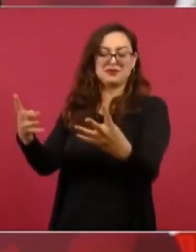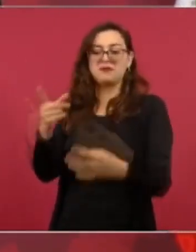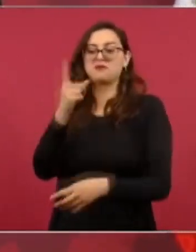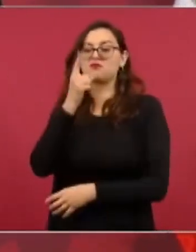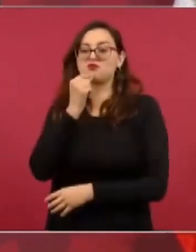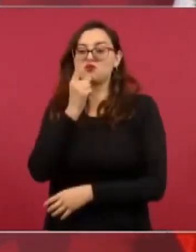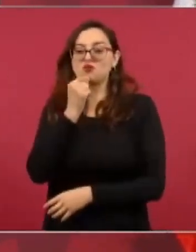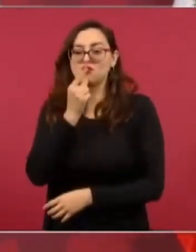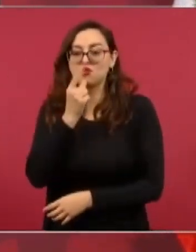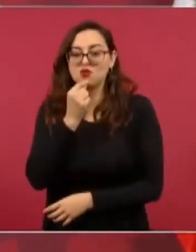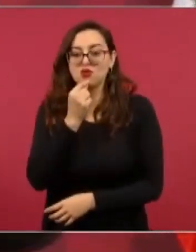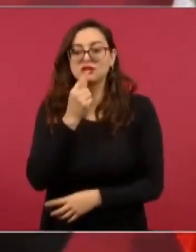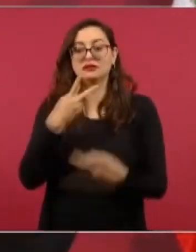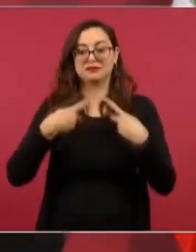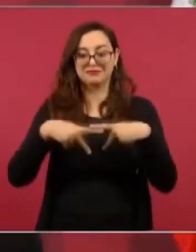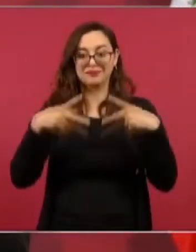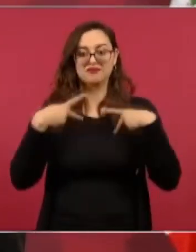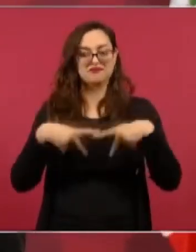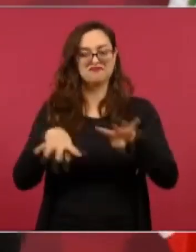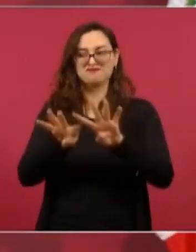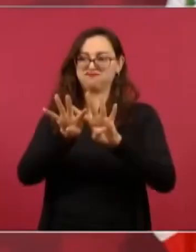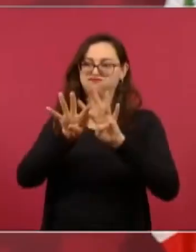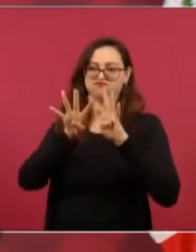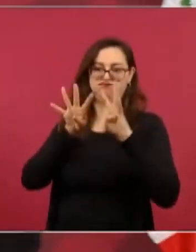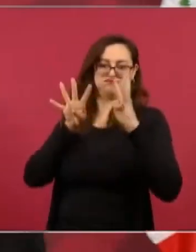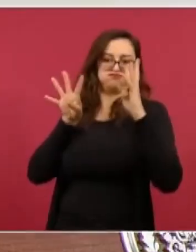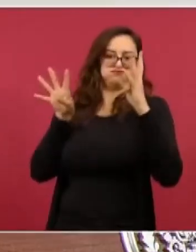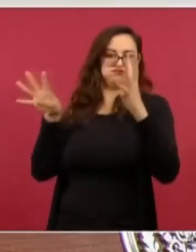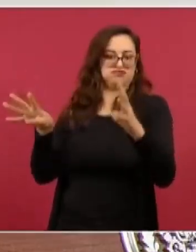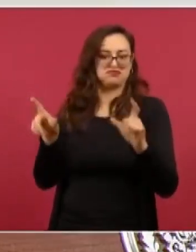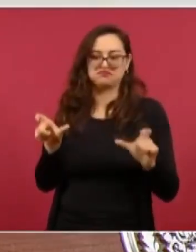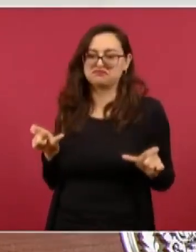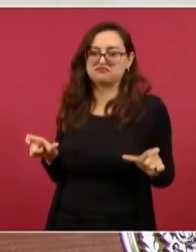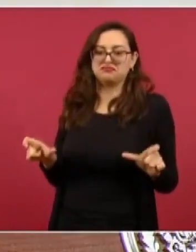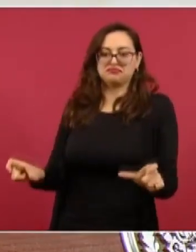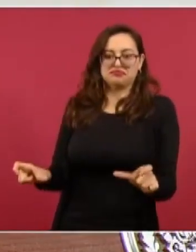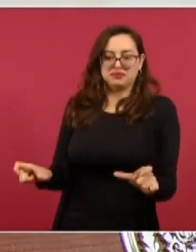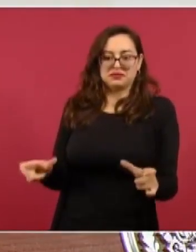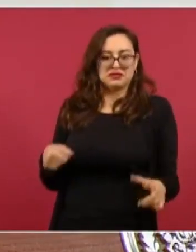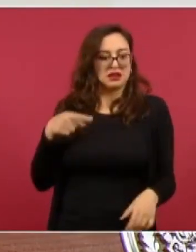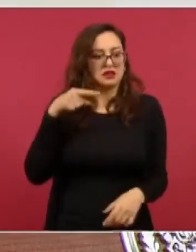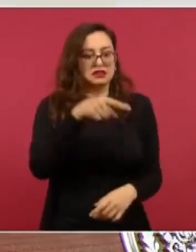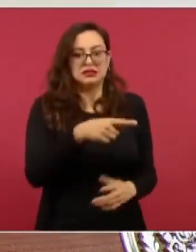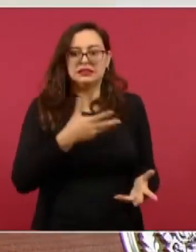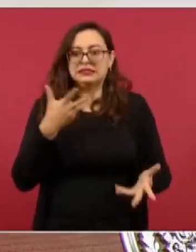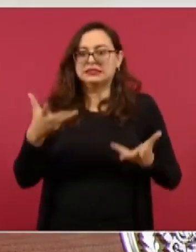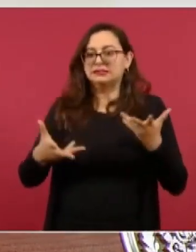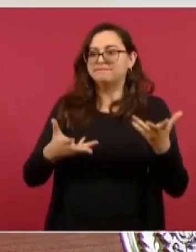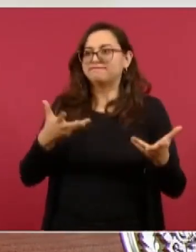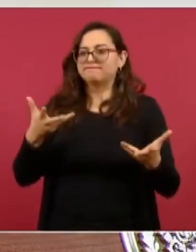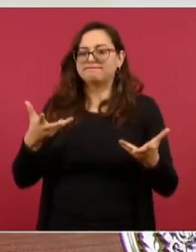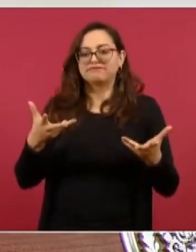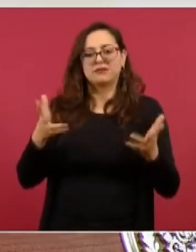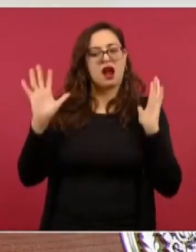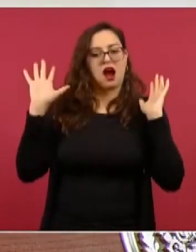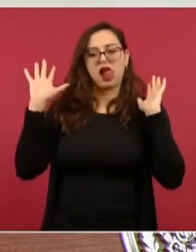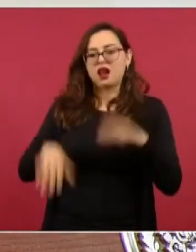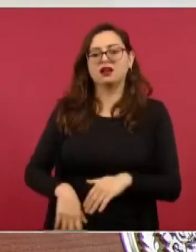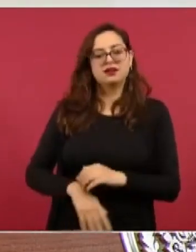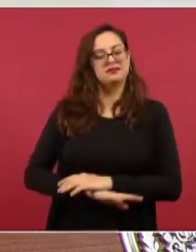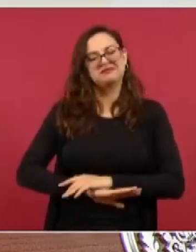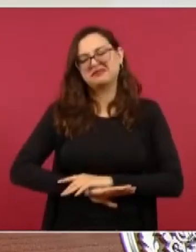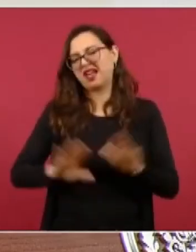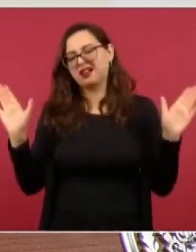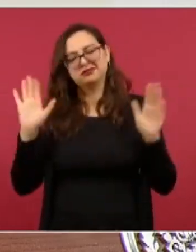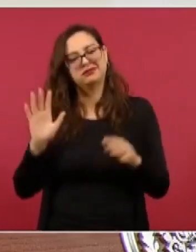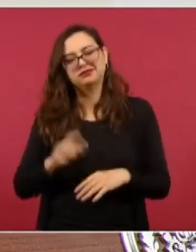policías y también con ciudadanos rodearon la embajada. Y él ya creo que ni siquiera pudo salir,